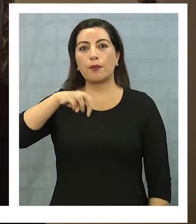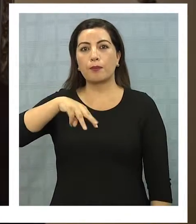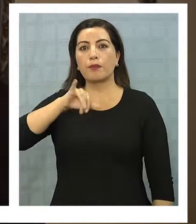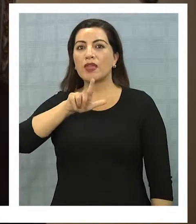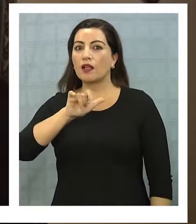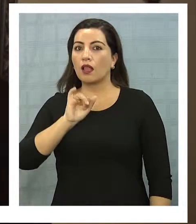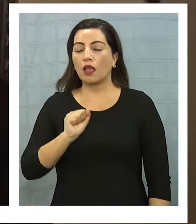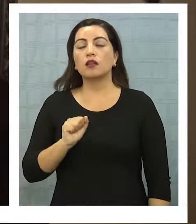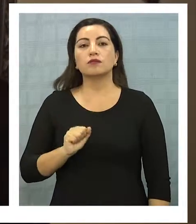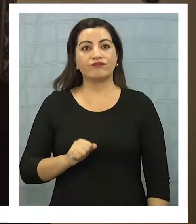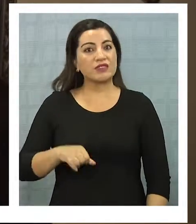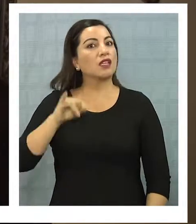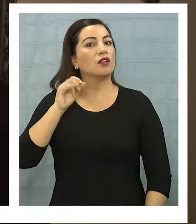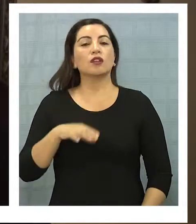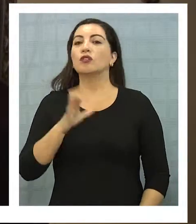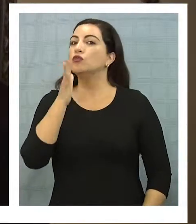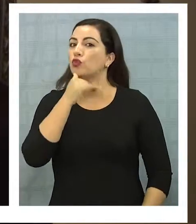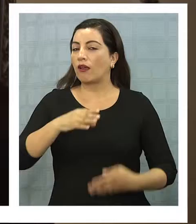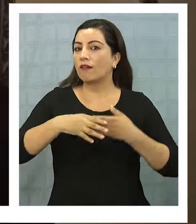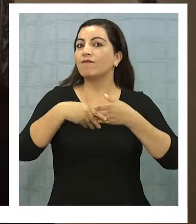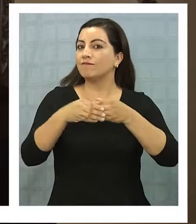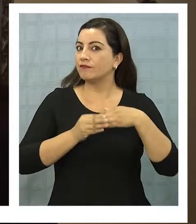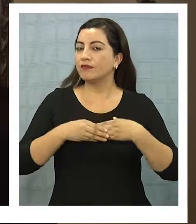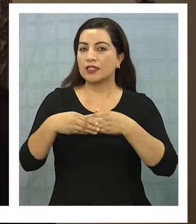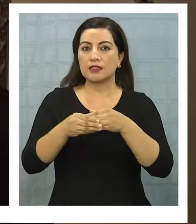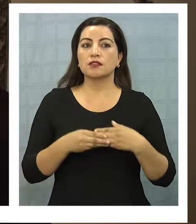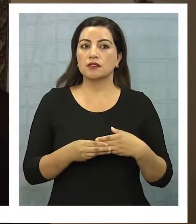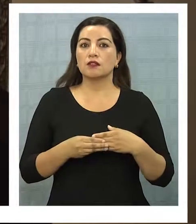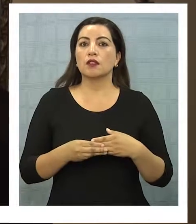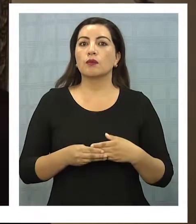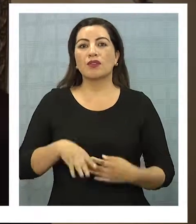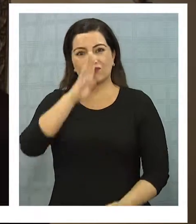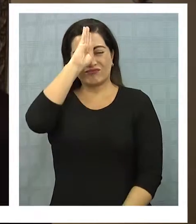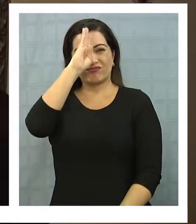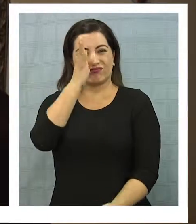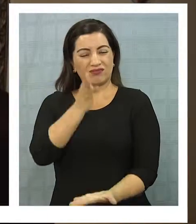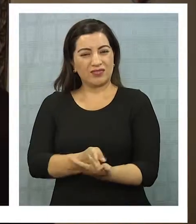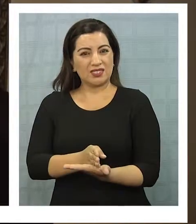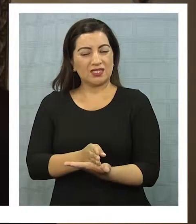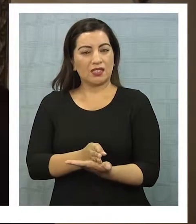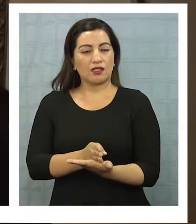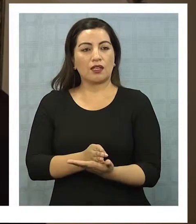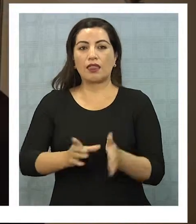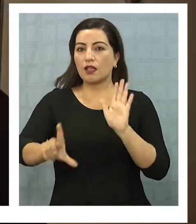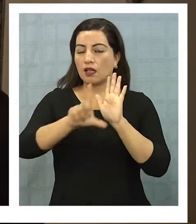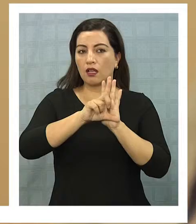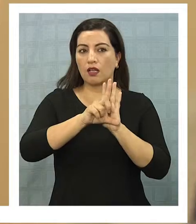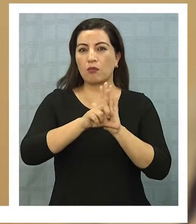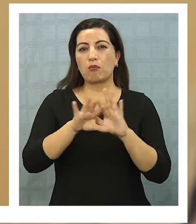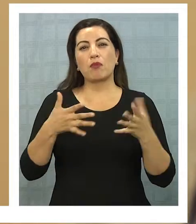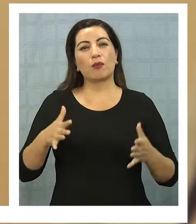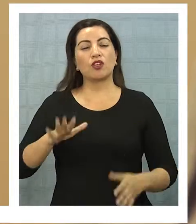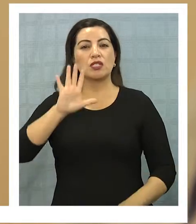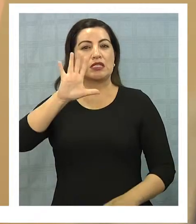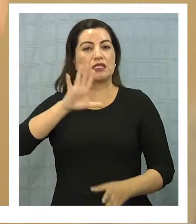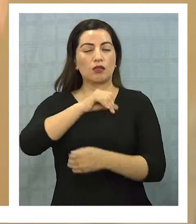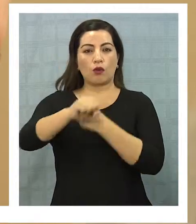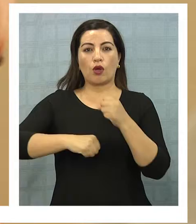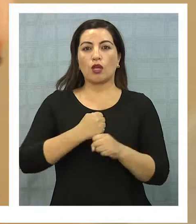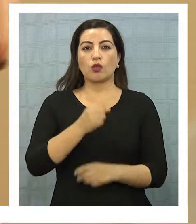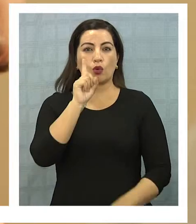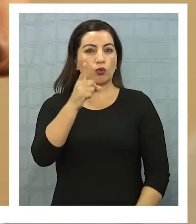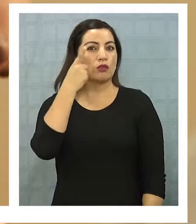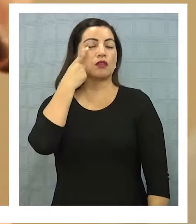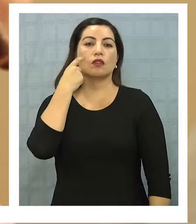bastante inflexible a la hora de la determinación de penas. Lo que ella arriesga es una pena de 5 años y un